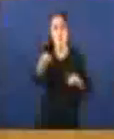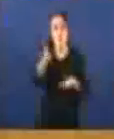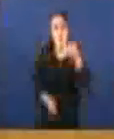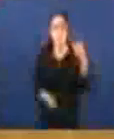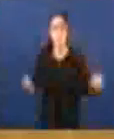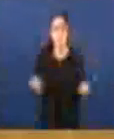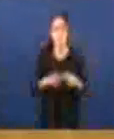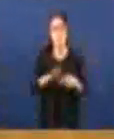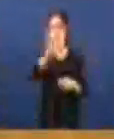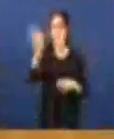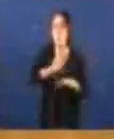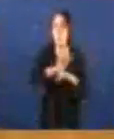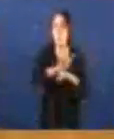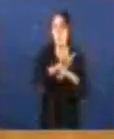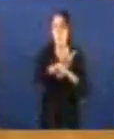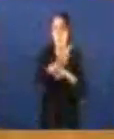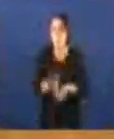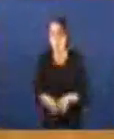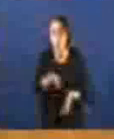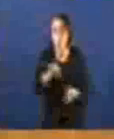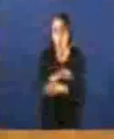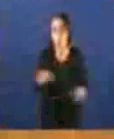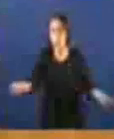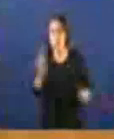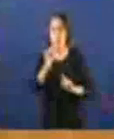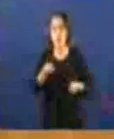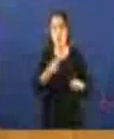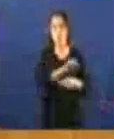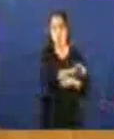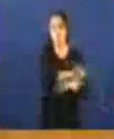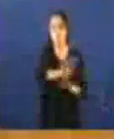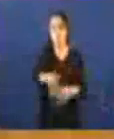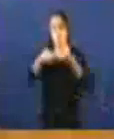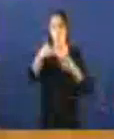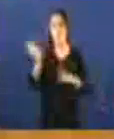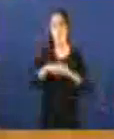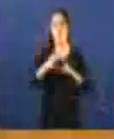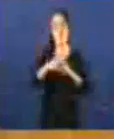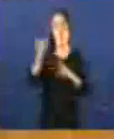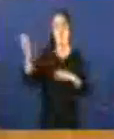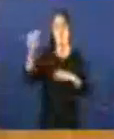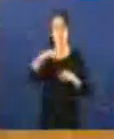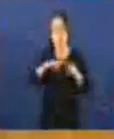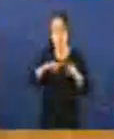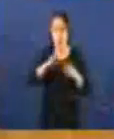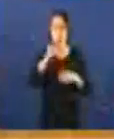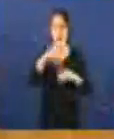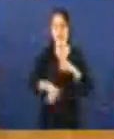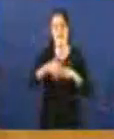Pergúntenleos aos cidadáns que reciben a factura de Unión Fenosa que é xa noé e gas natural